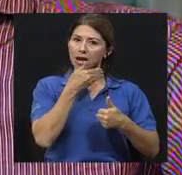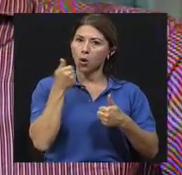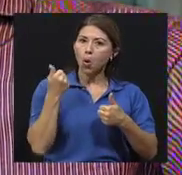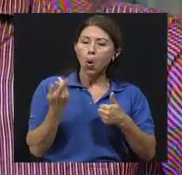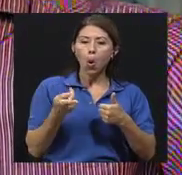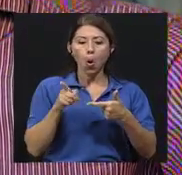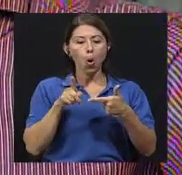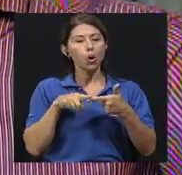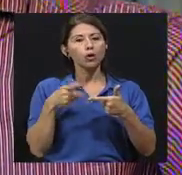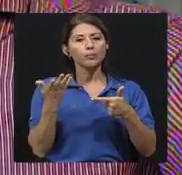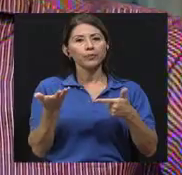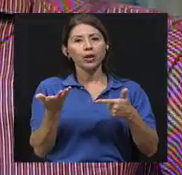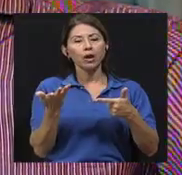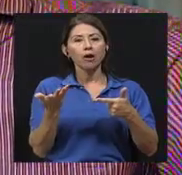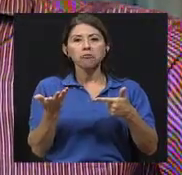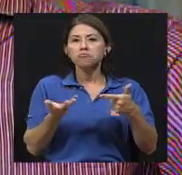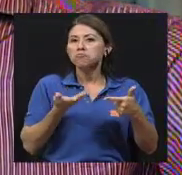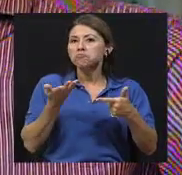mejor,